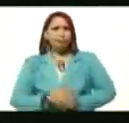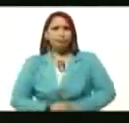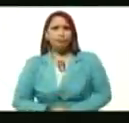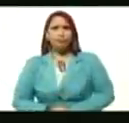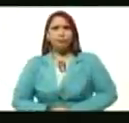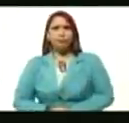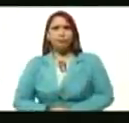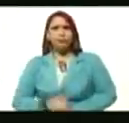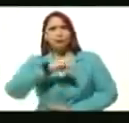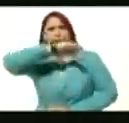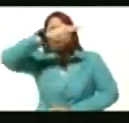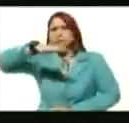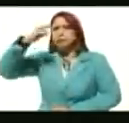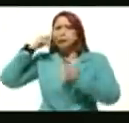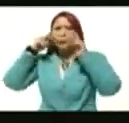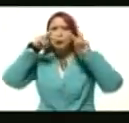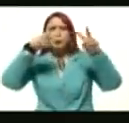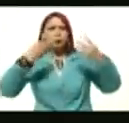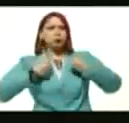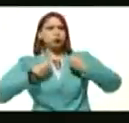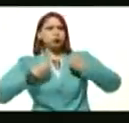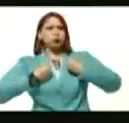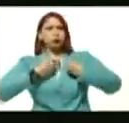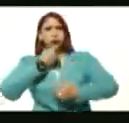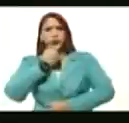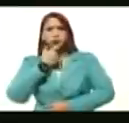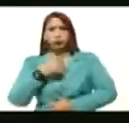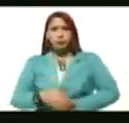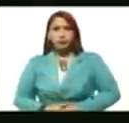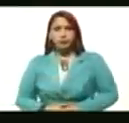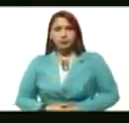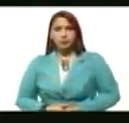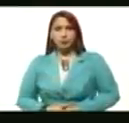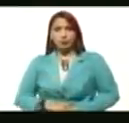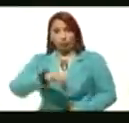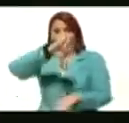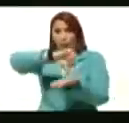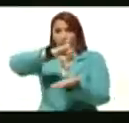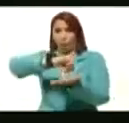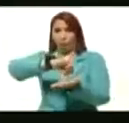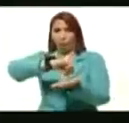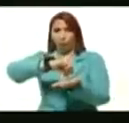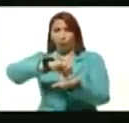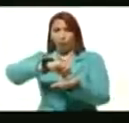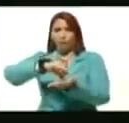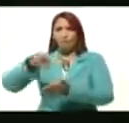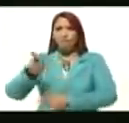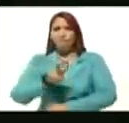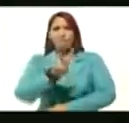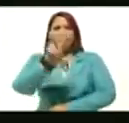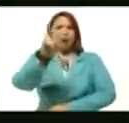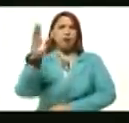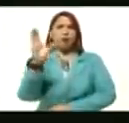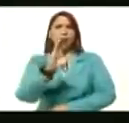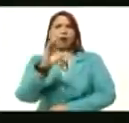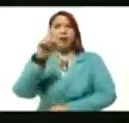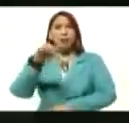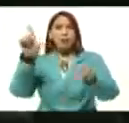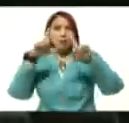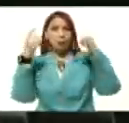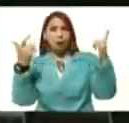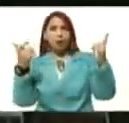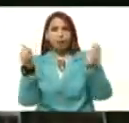La belleza viviente de esta región, del Valle de los Caracas y del Valle de la Guaira.